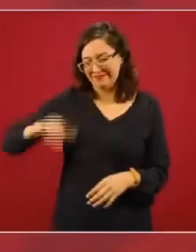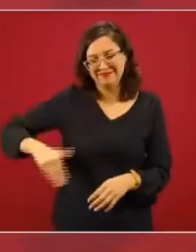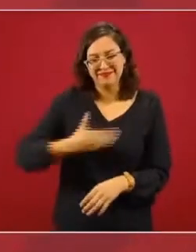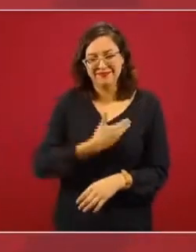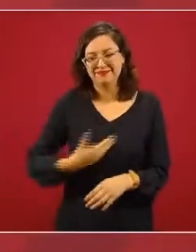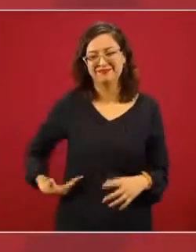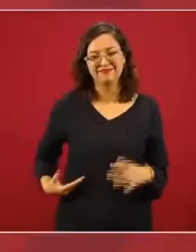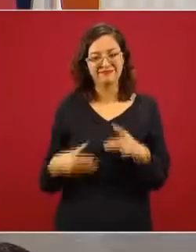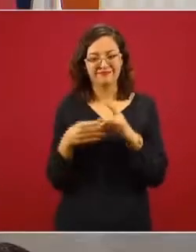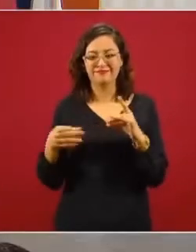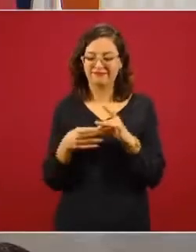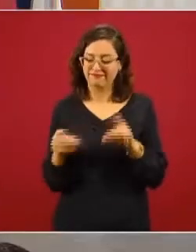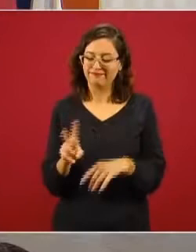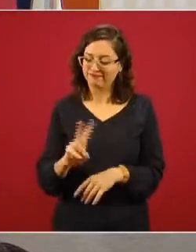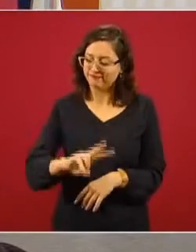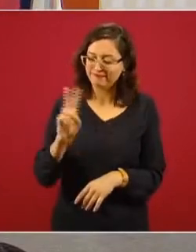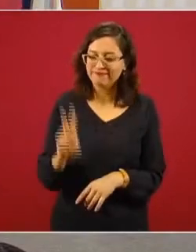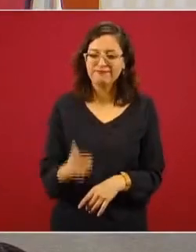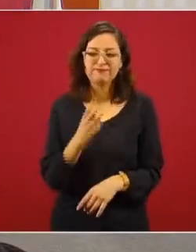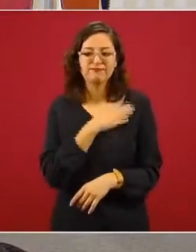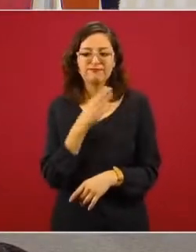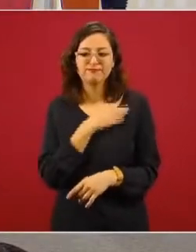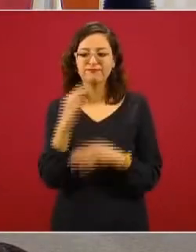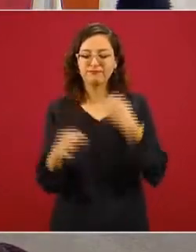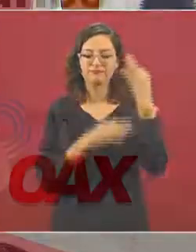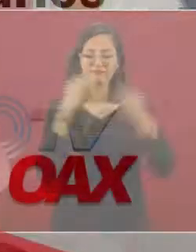el señor presidente. Muchas gracias.